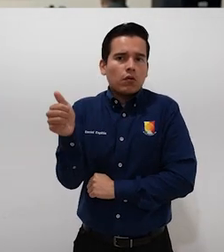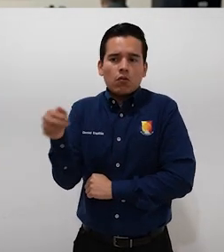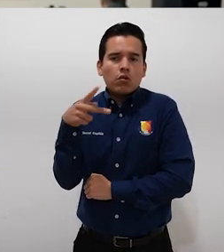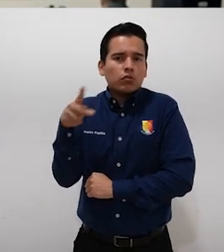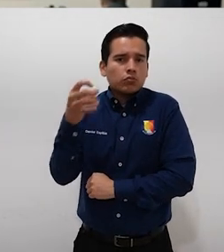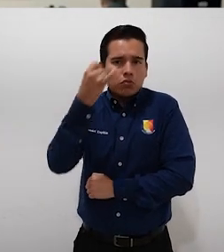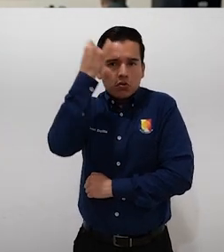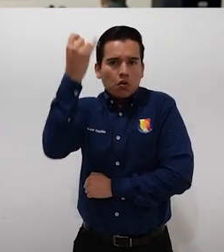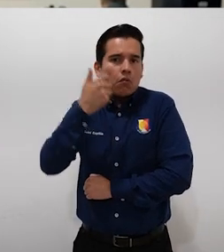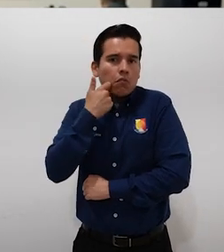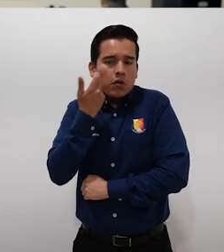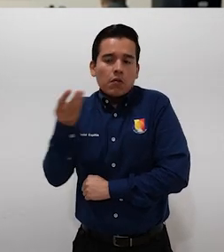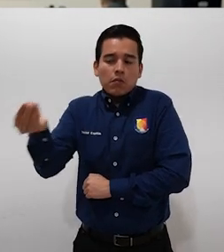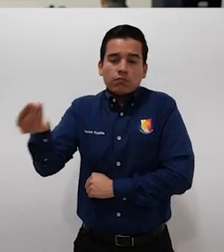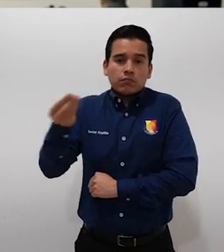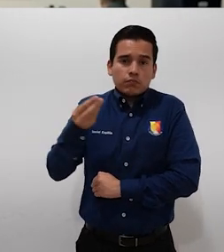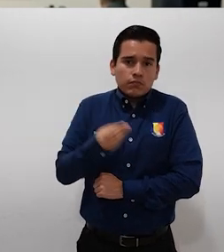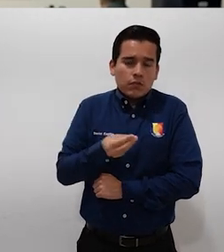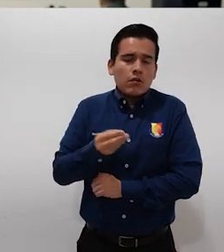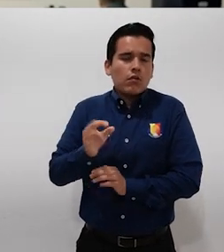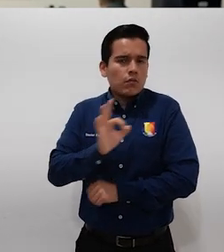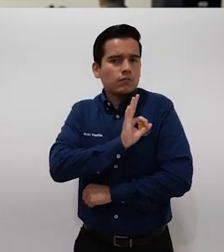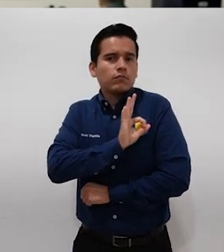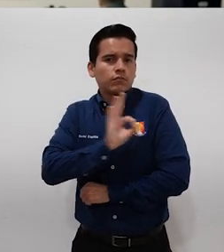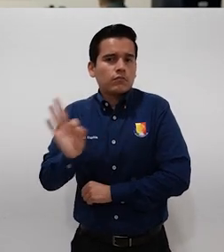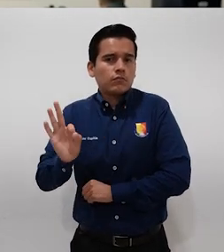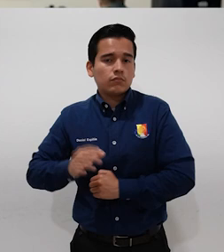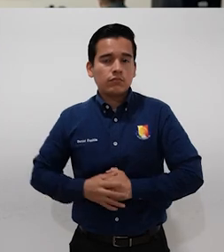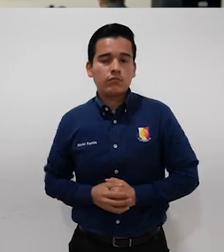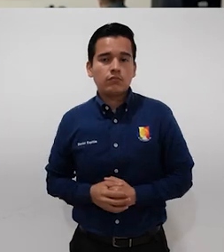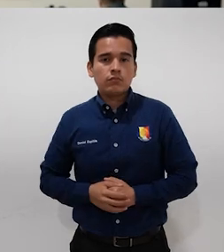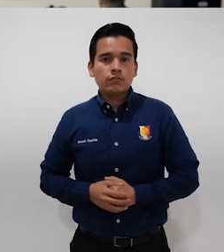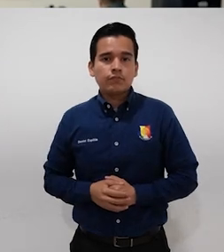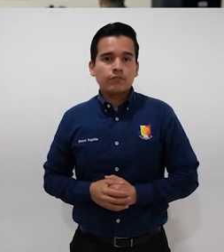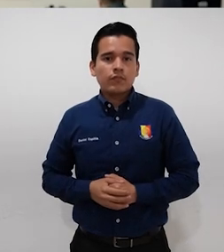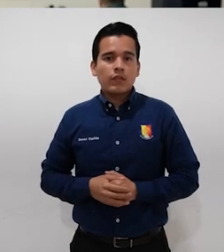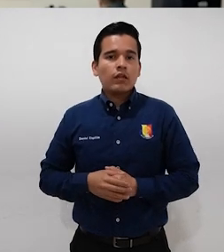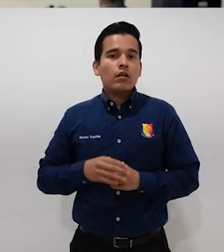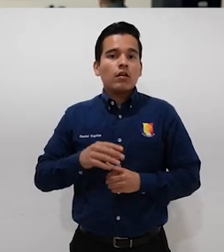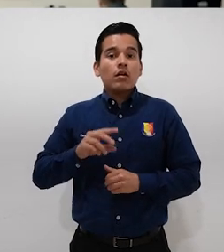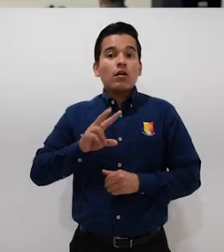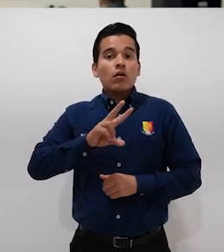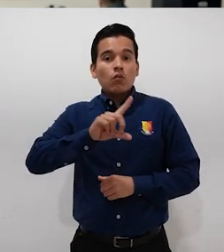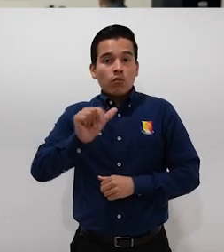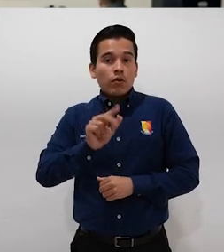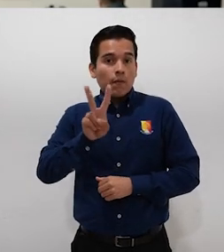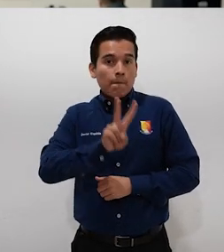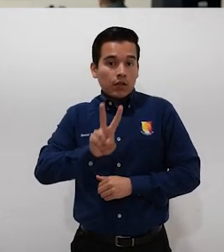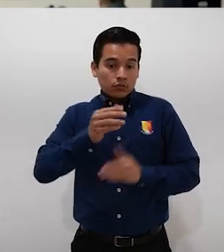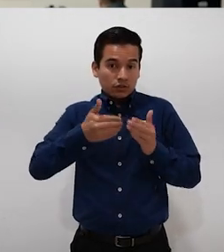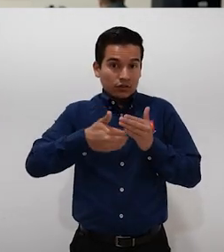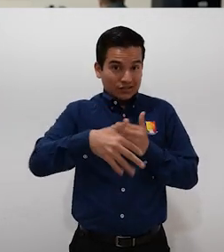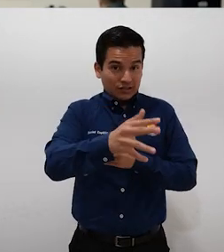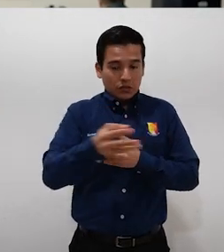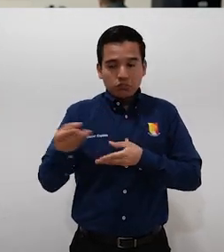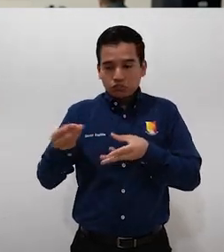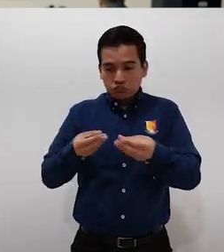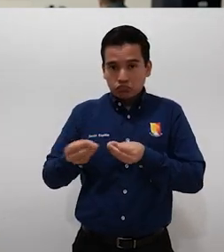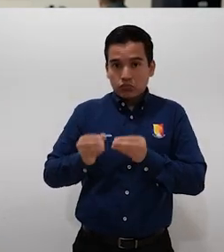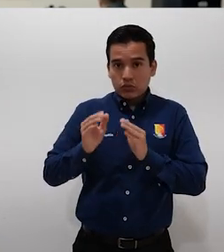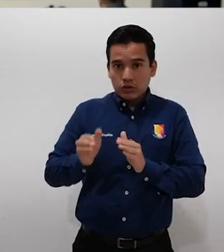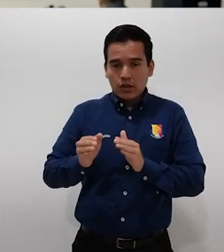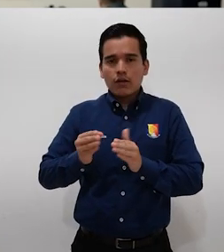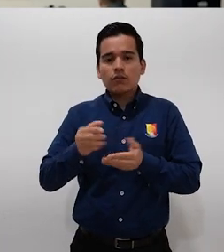que quiera hacernos cualquier ciudadano. A partir del viernes ya con las aportaciones la comisión